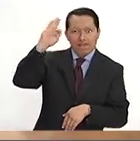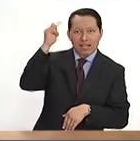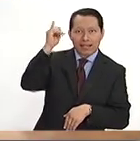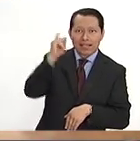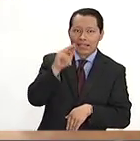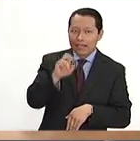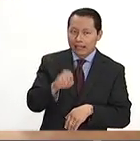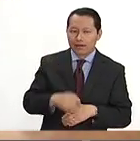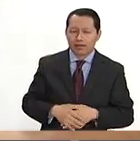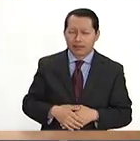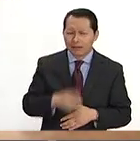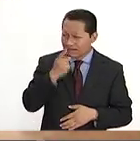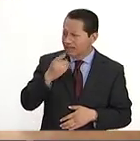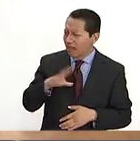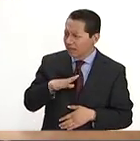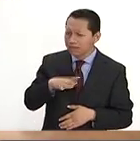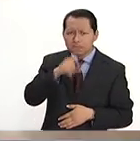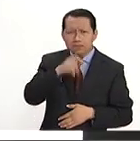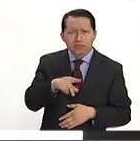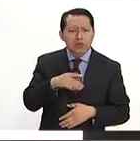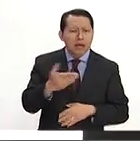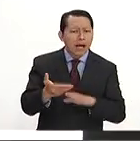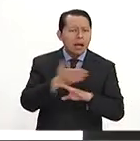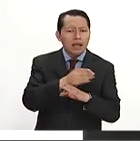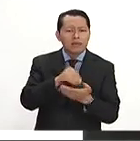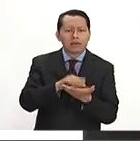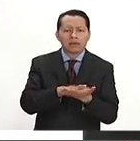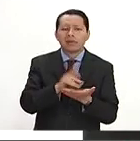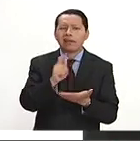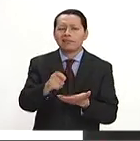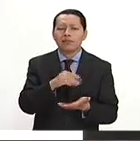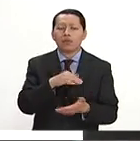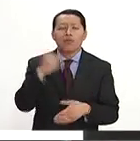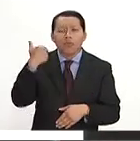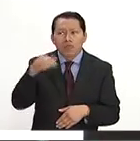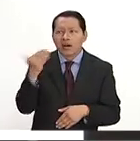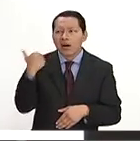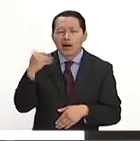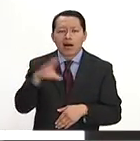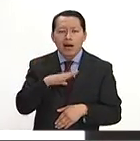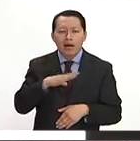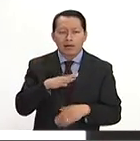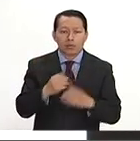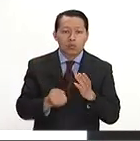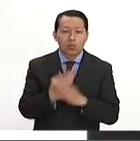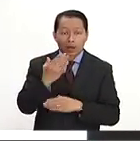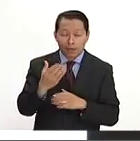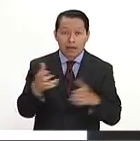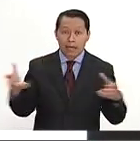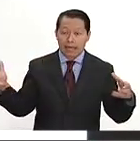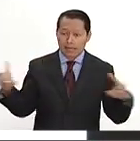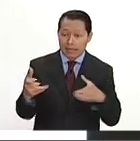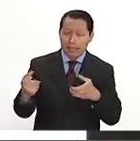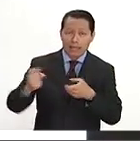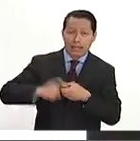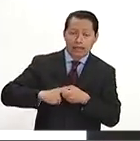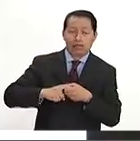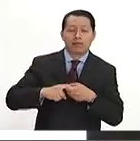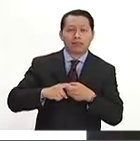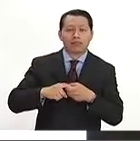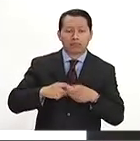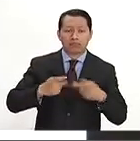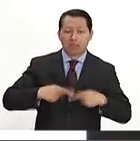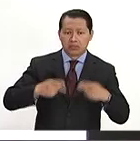Ya lo hay. De hecho, hicimos un posicionamiento cuando fue ahora la nueva integración de las personas que